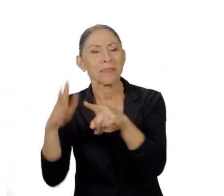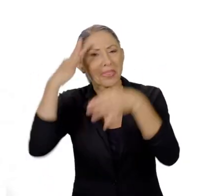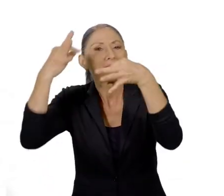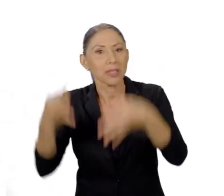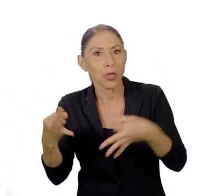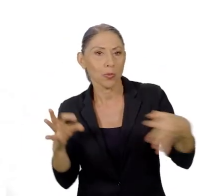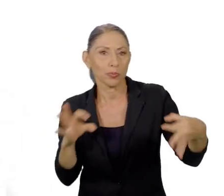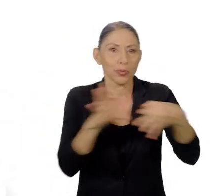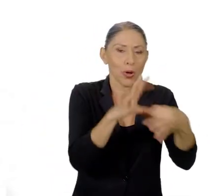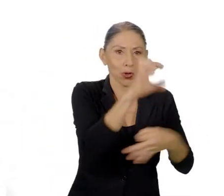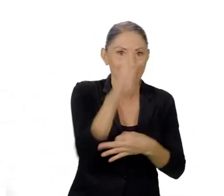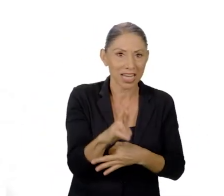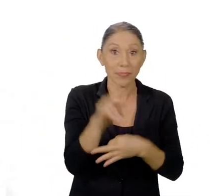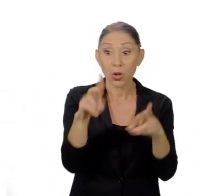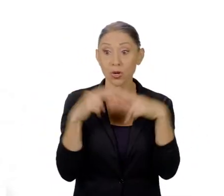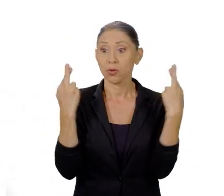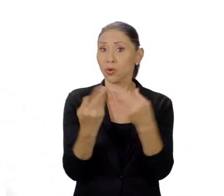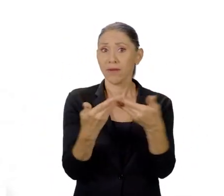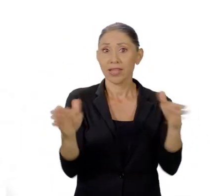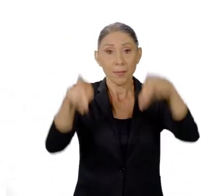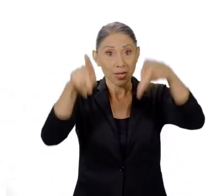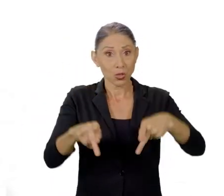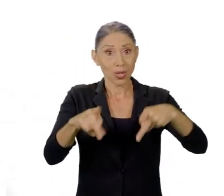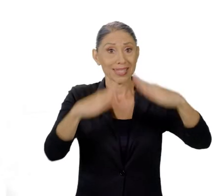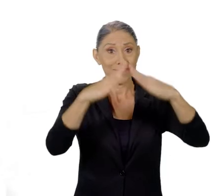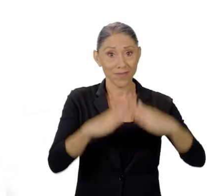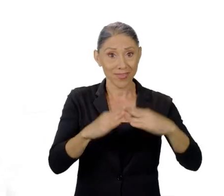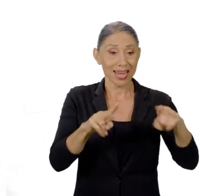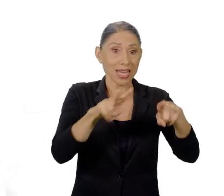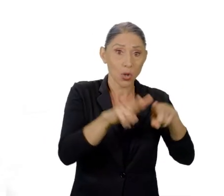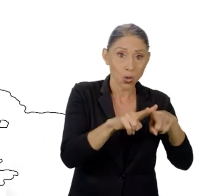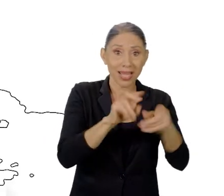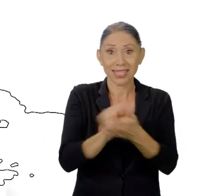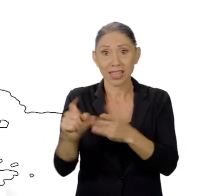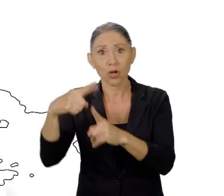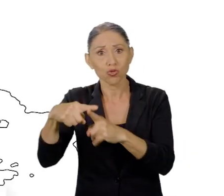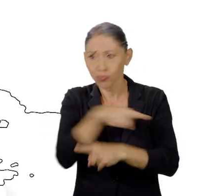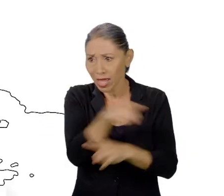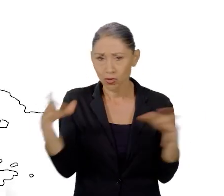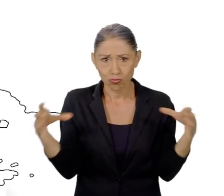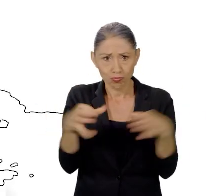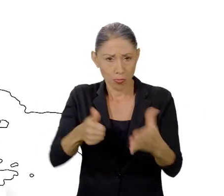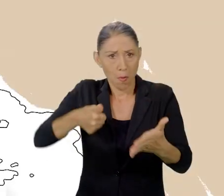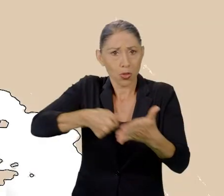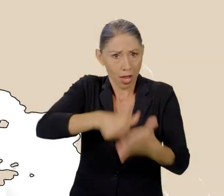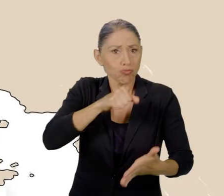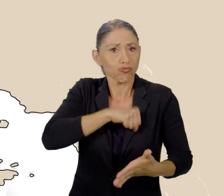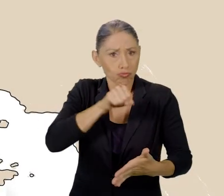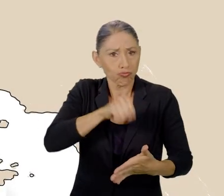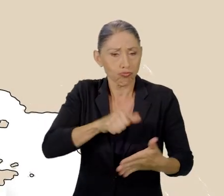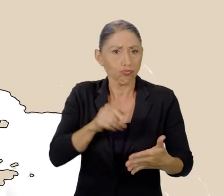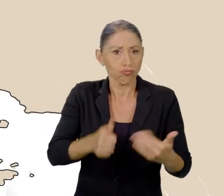decidió unirse a Costa Rica, cuando en Cabildo Abierto los pobladores de los municipios de Nicoya y Santa Cruz votaron en favor.